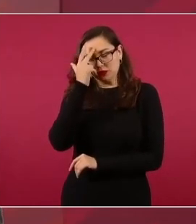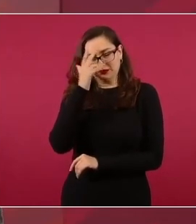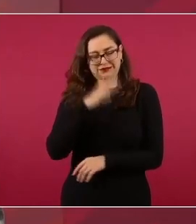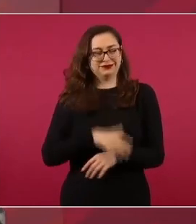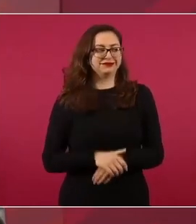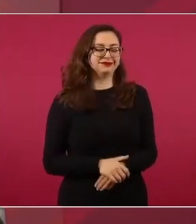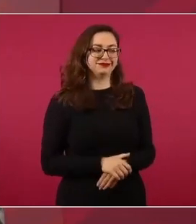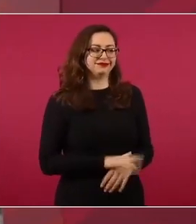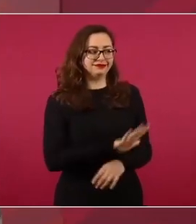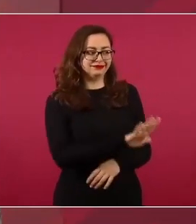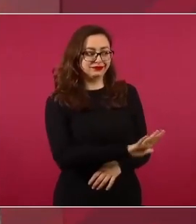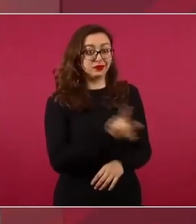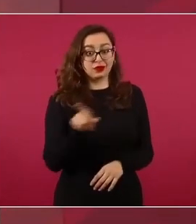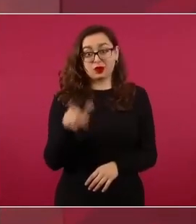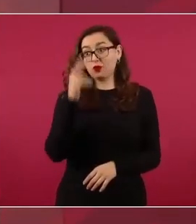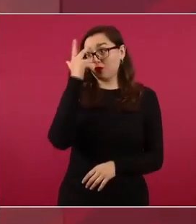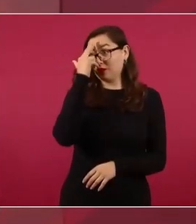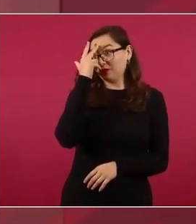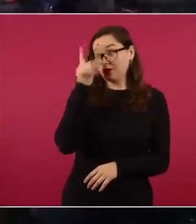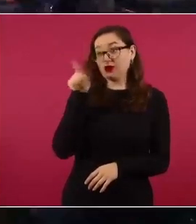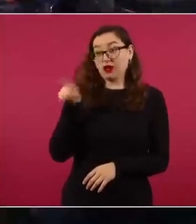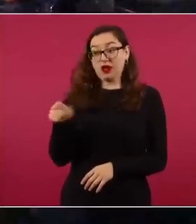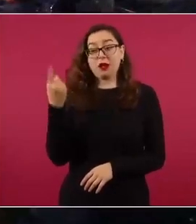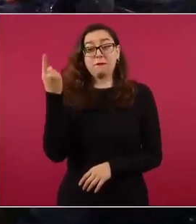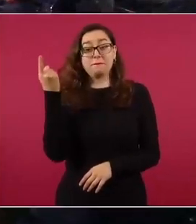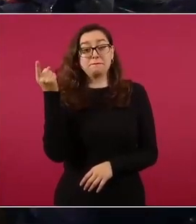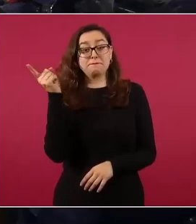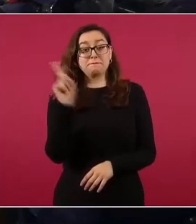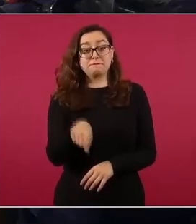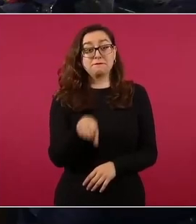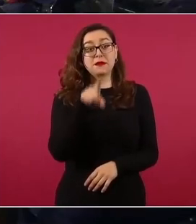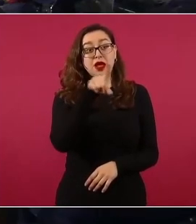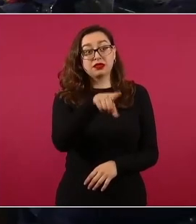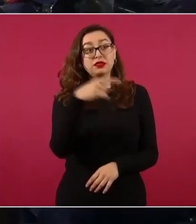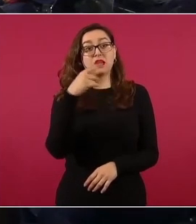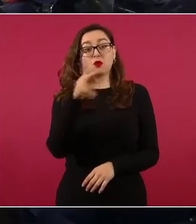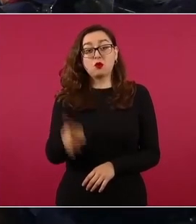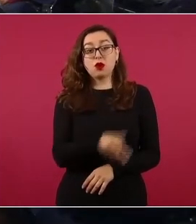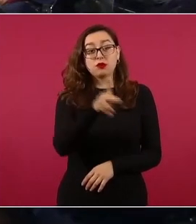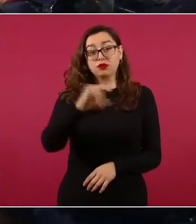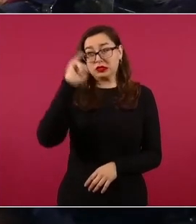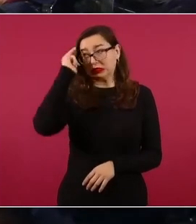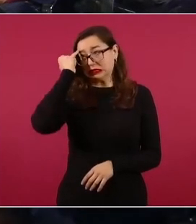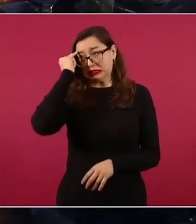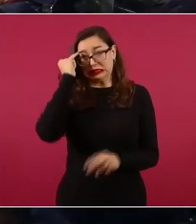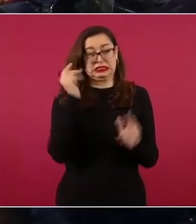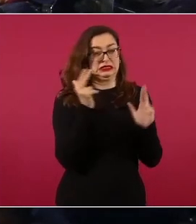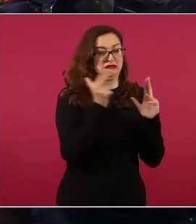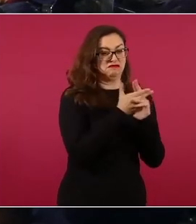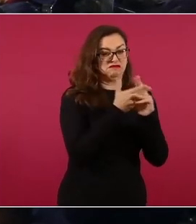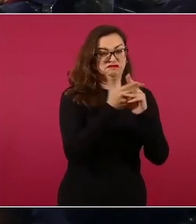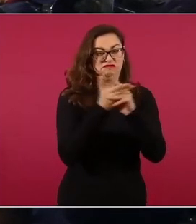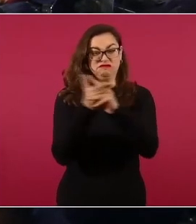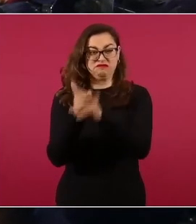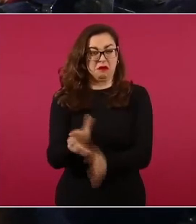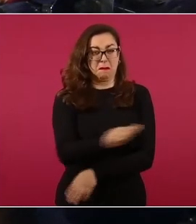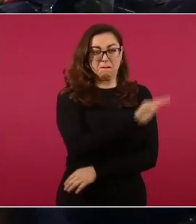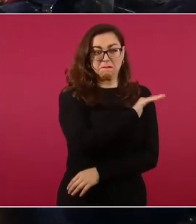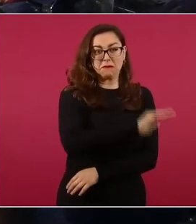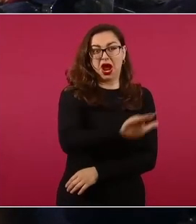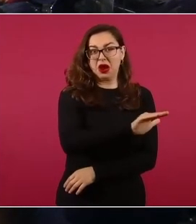la guerra contra los yaquis, contra los mayos, contra